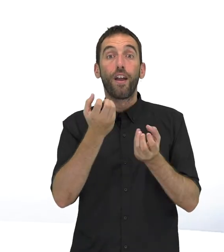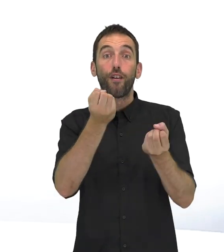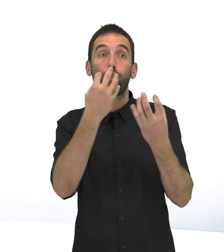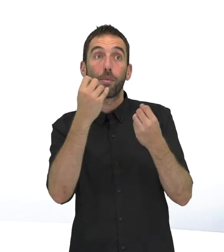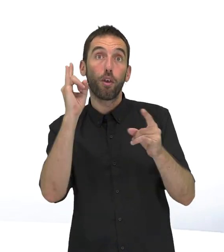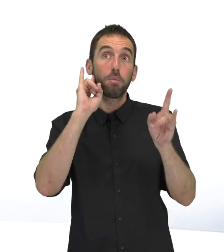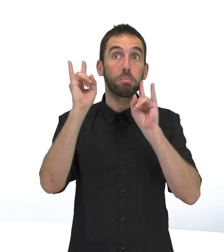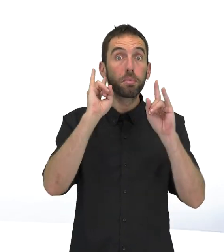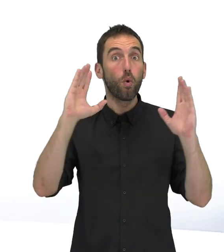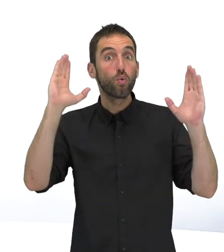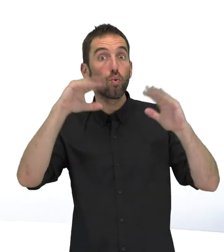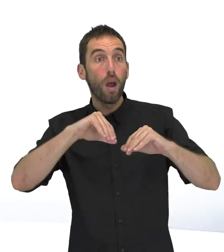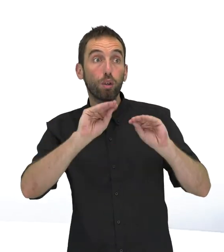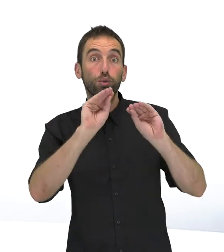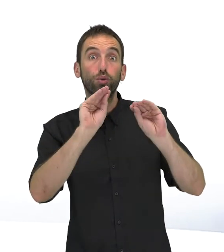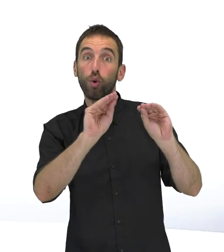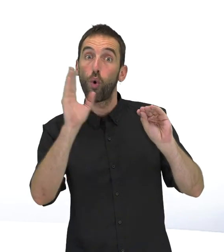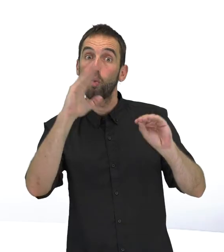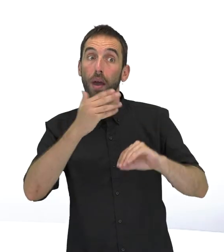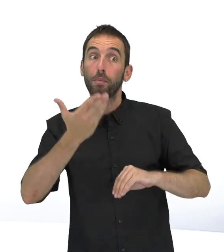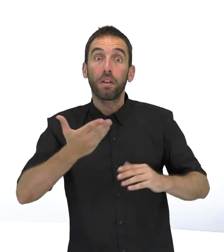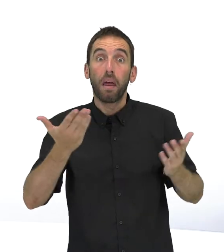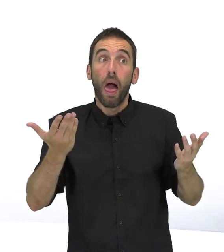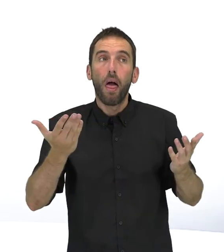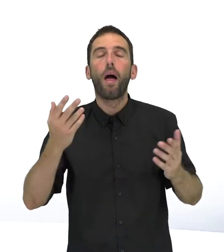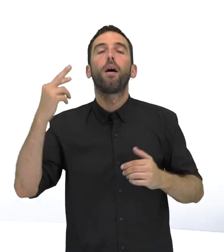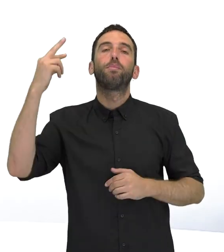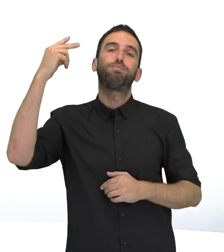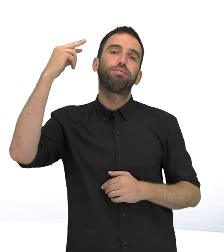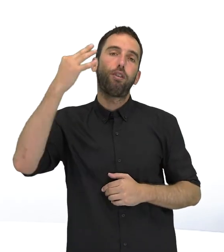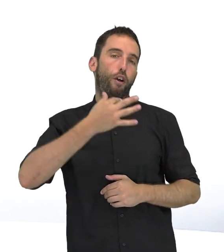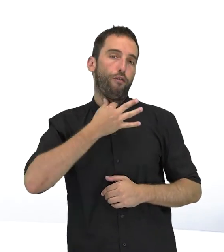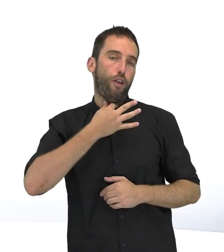decir, cuando no hay información sonora original que sea relevante.